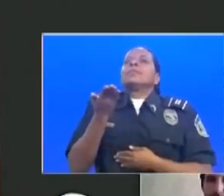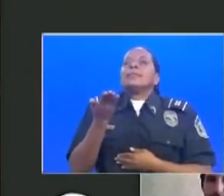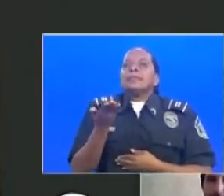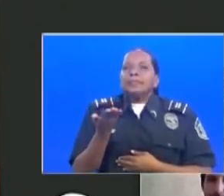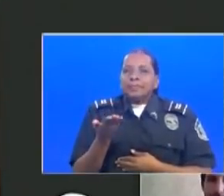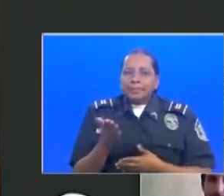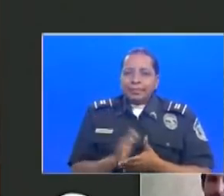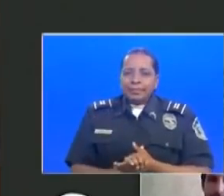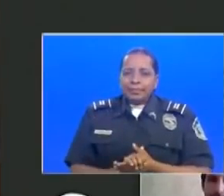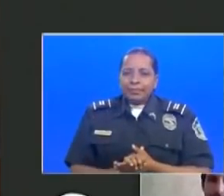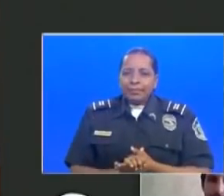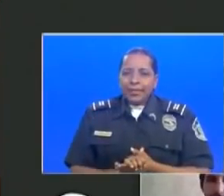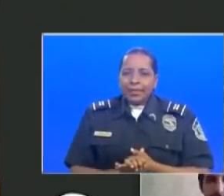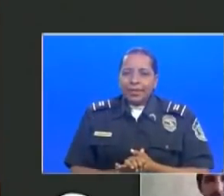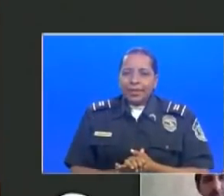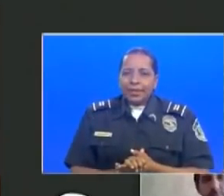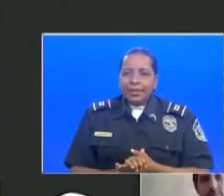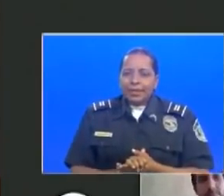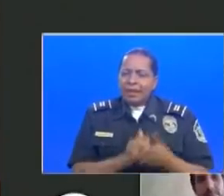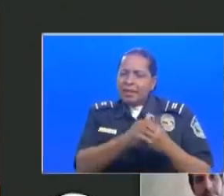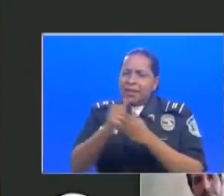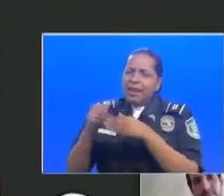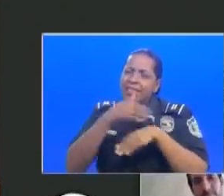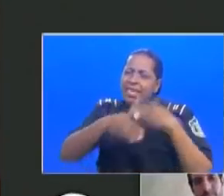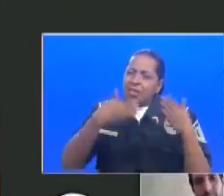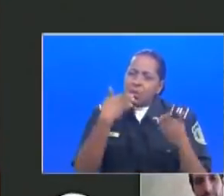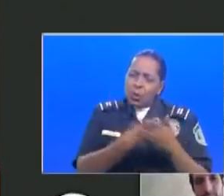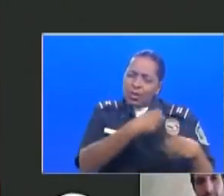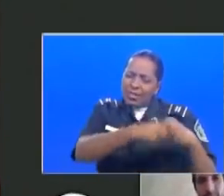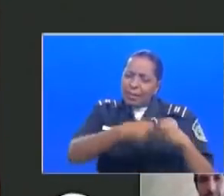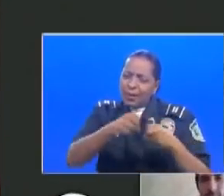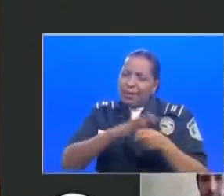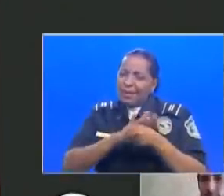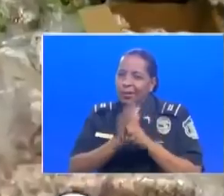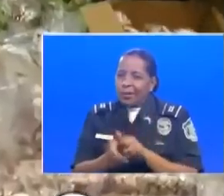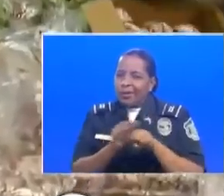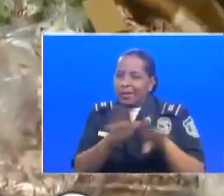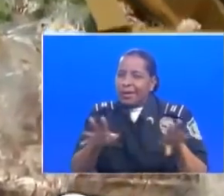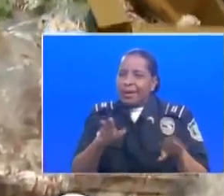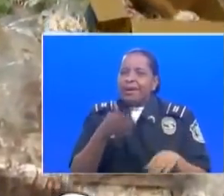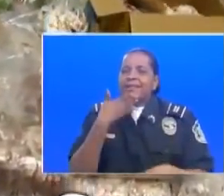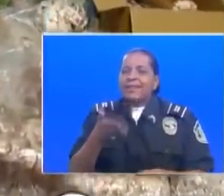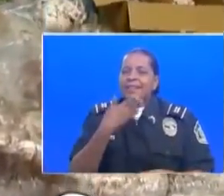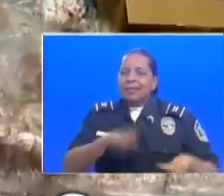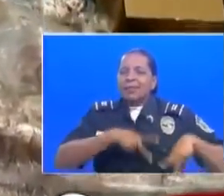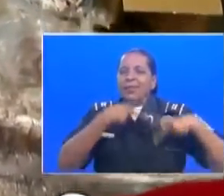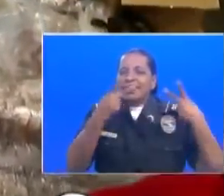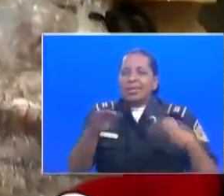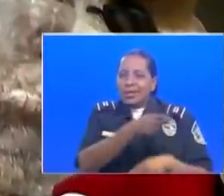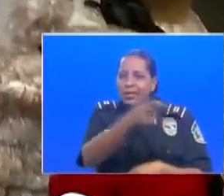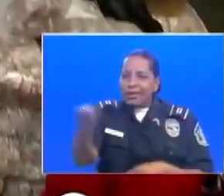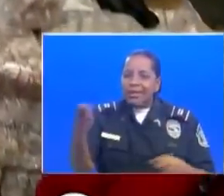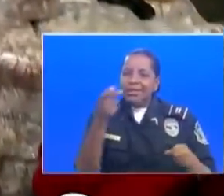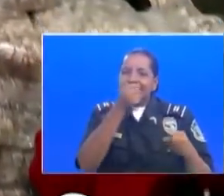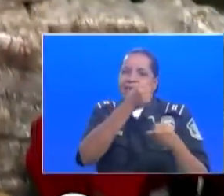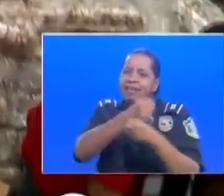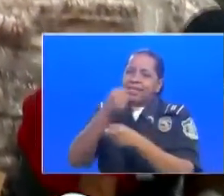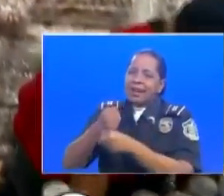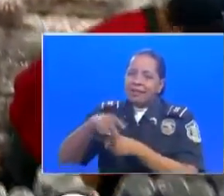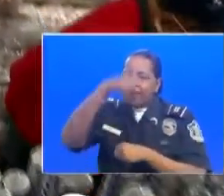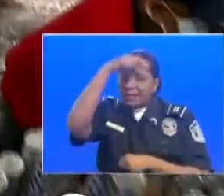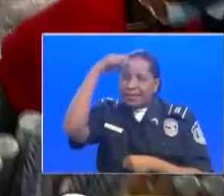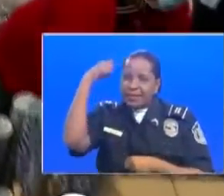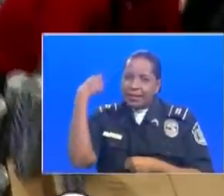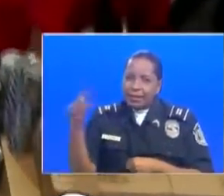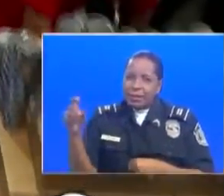y liberados de toda tragedia, gracias al voluntariado que son ustedes. Ustedes tienen mucho